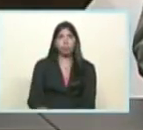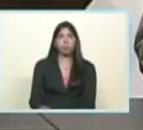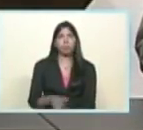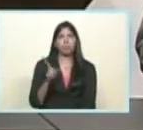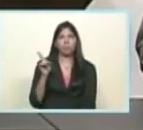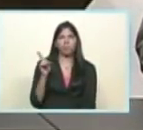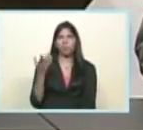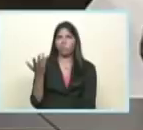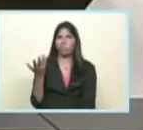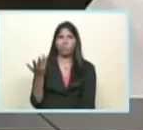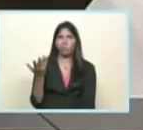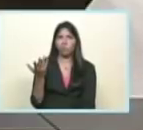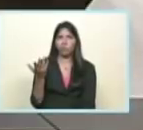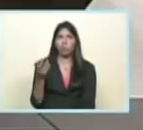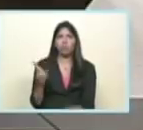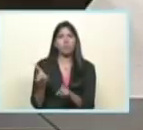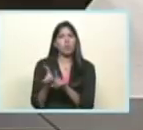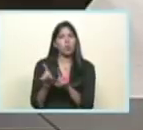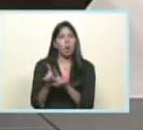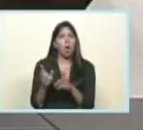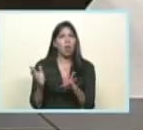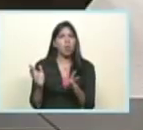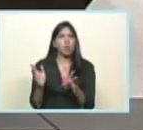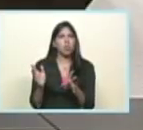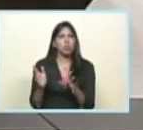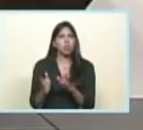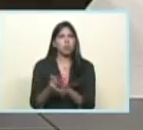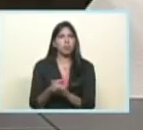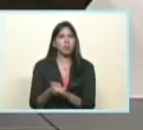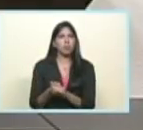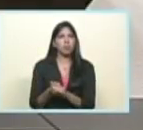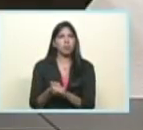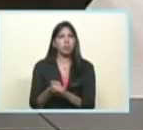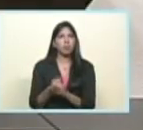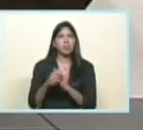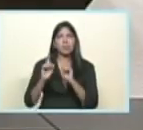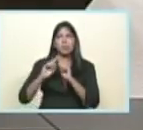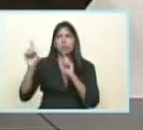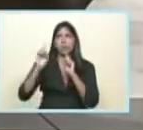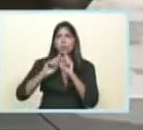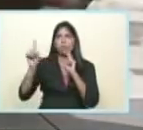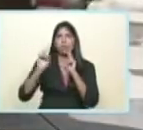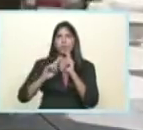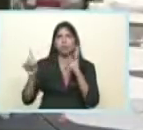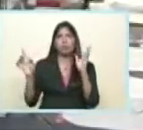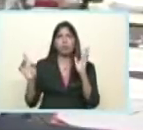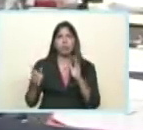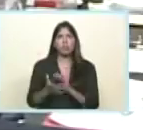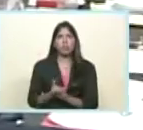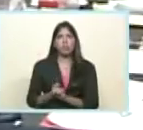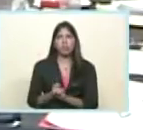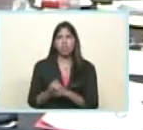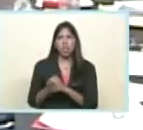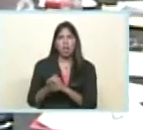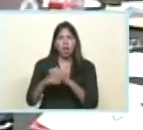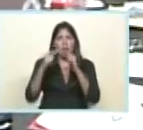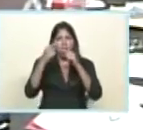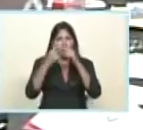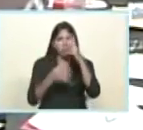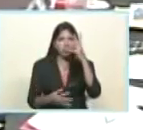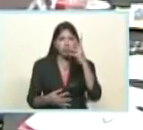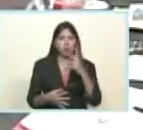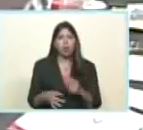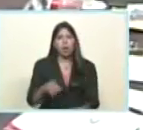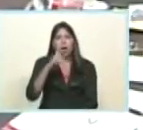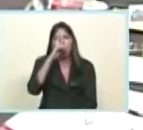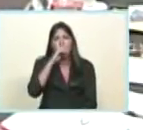vinieron, bueno, a desempolvar los elementos obsoletos de la Guerra Fría, llamada así Guerra Fría, de los